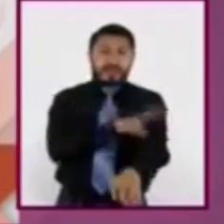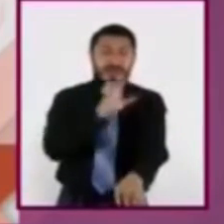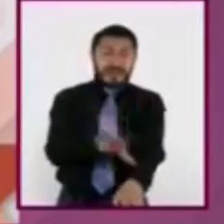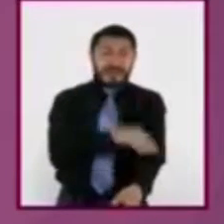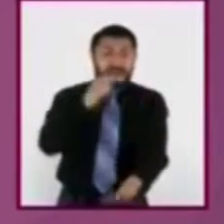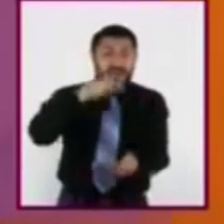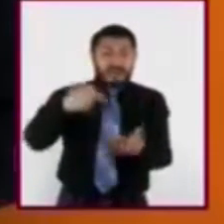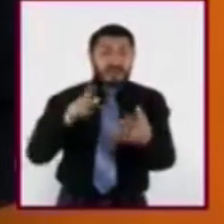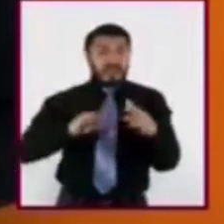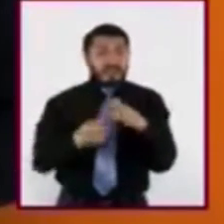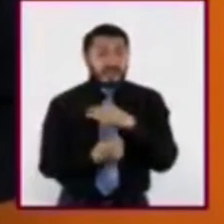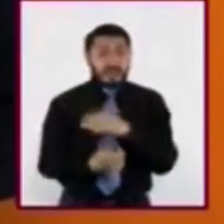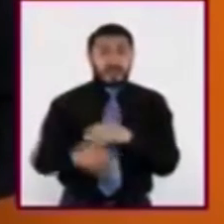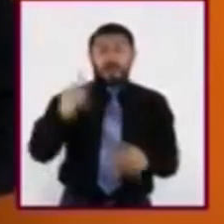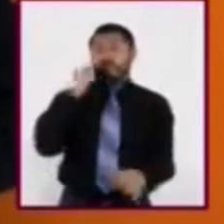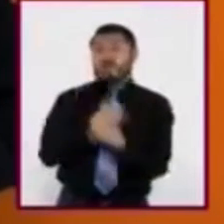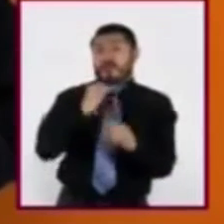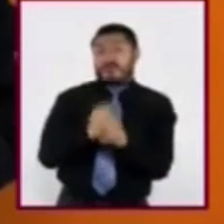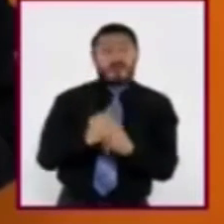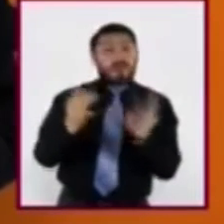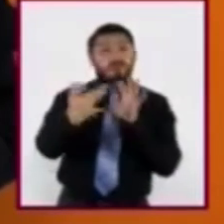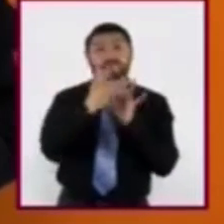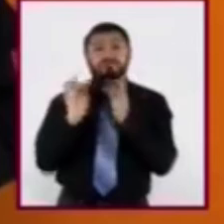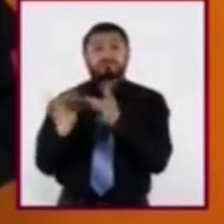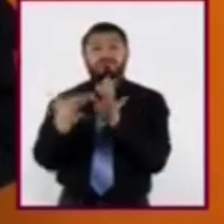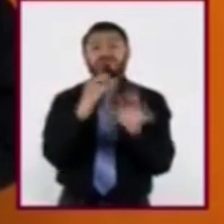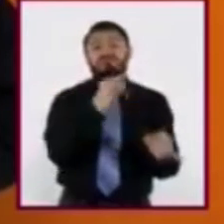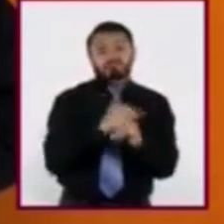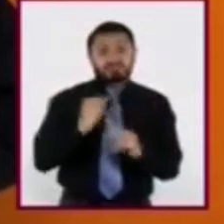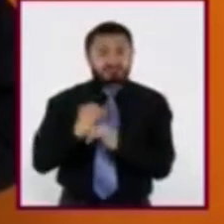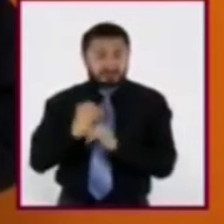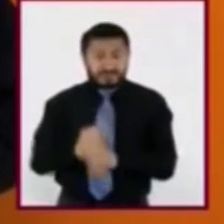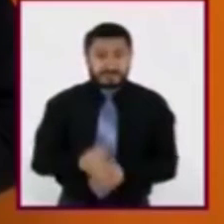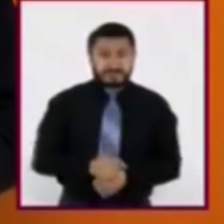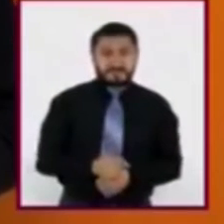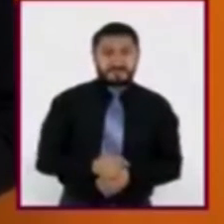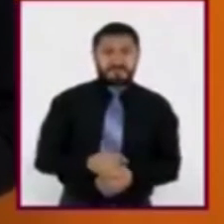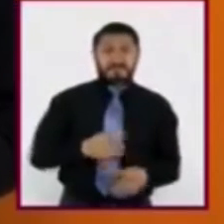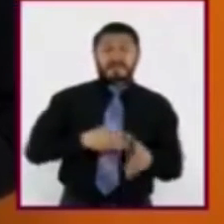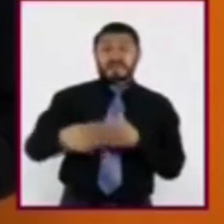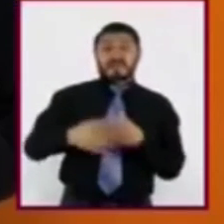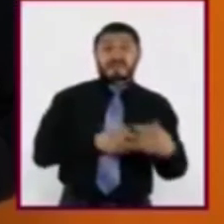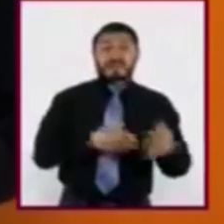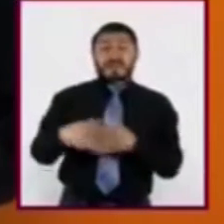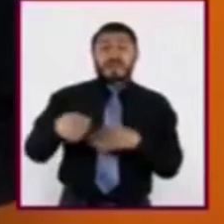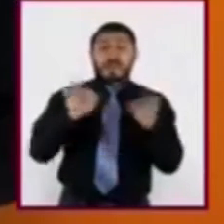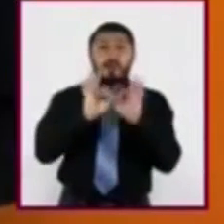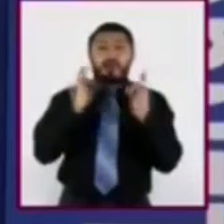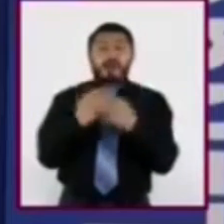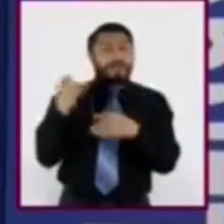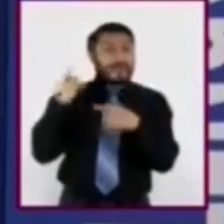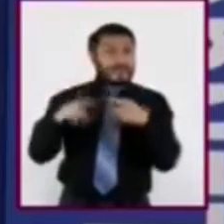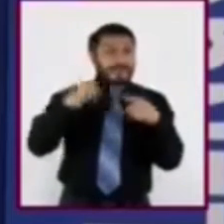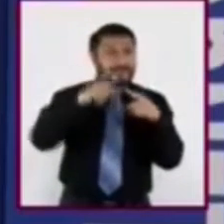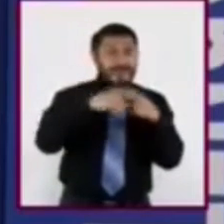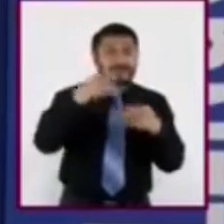sitios web o redes sociales. Actualmente, hay una enorme cantidad de vías de transmitir la información.